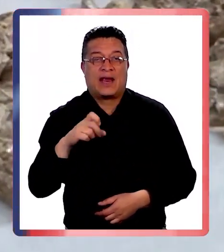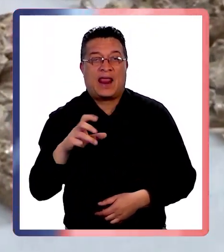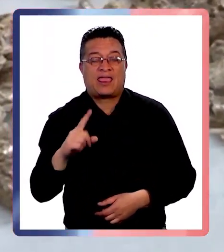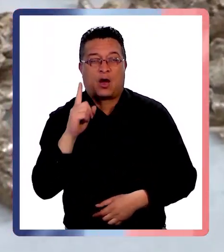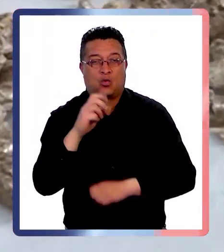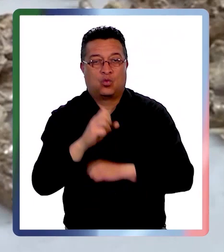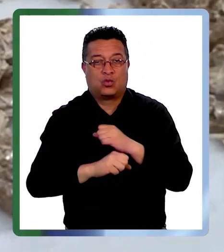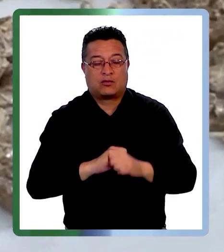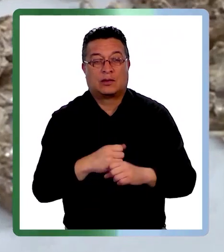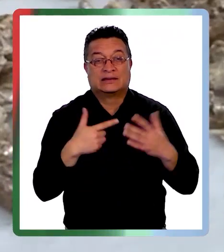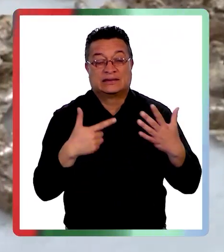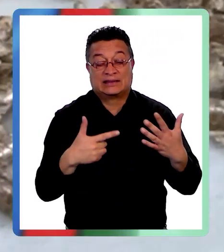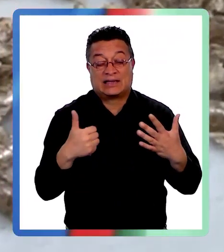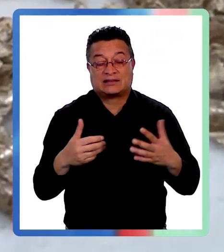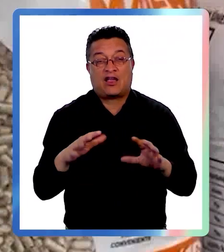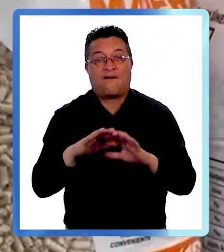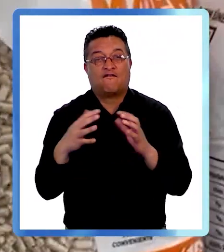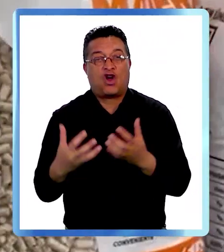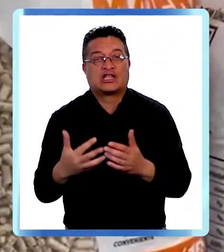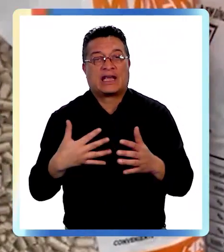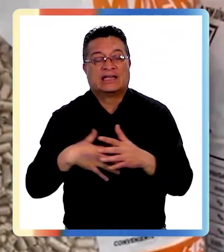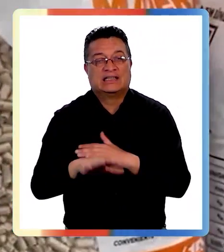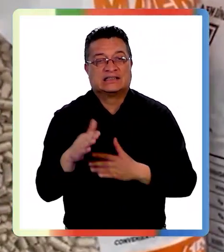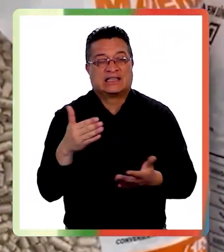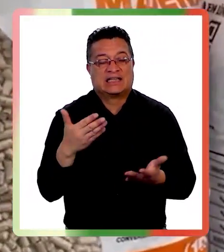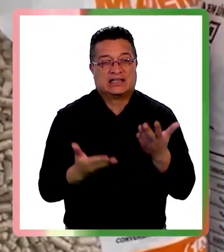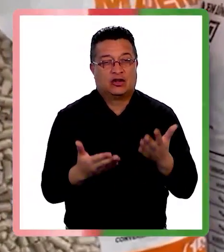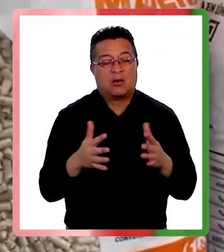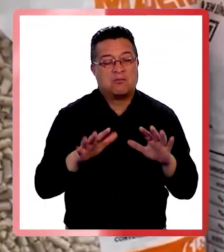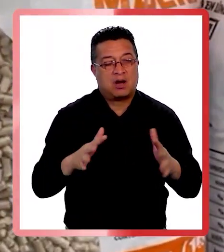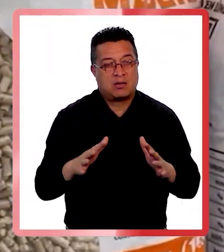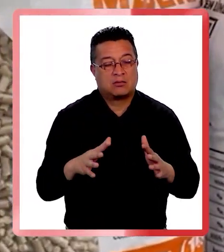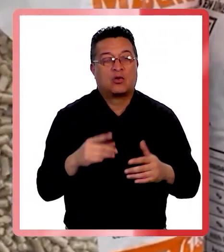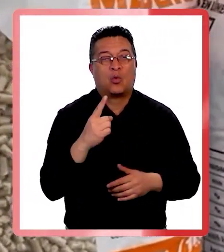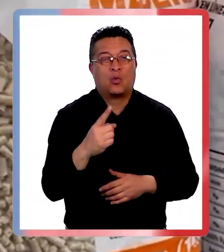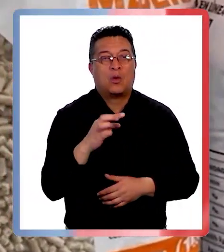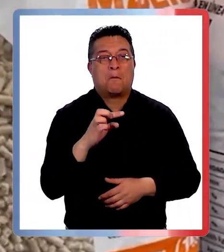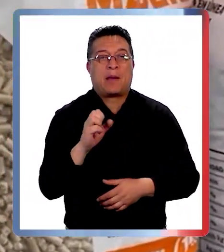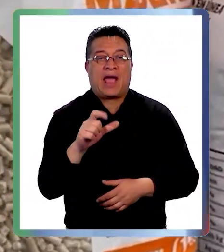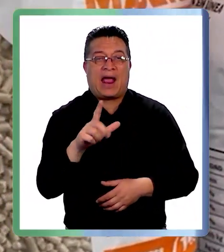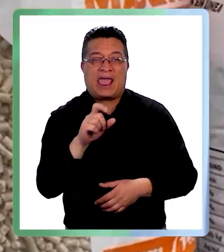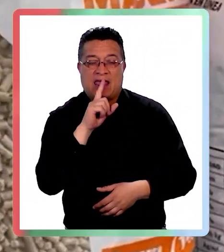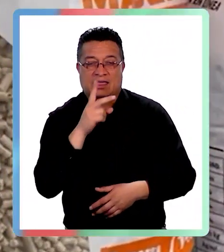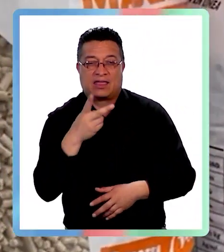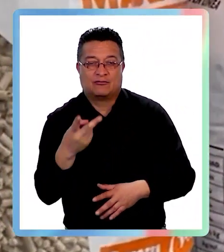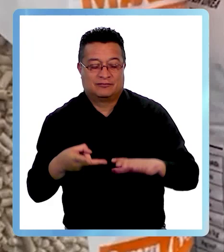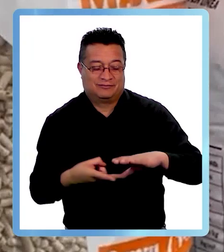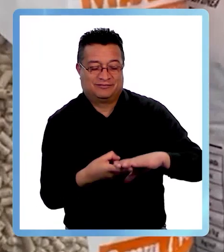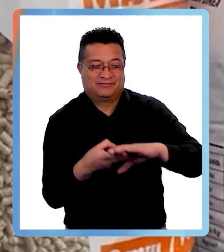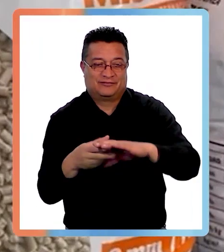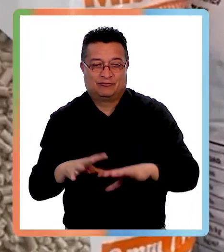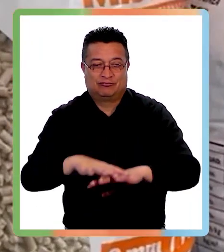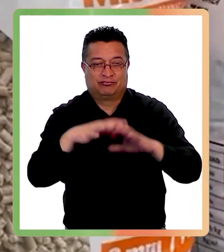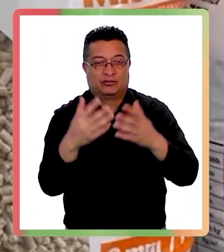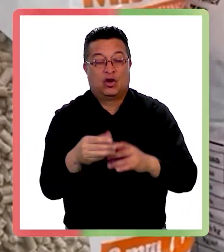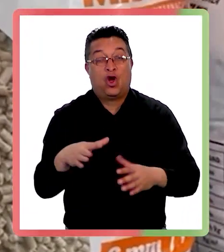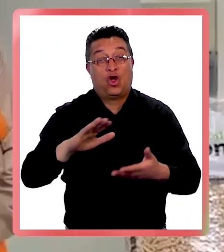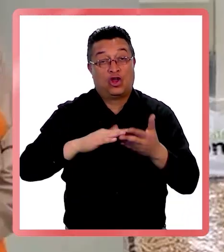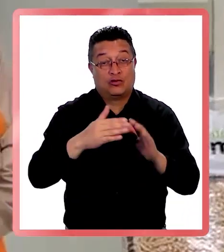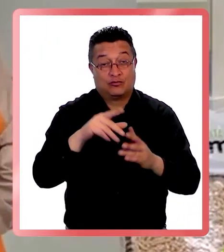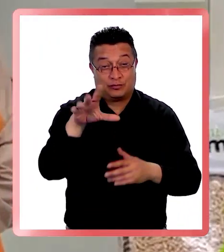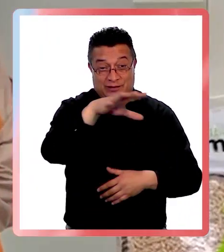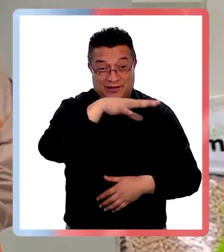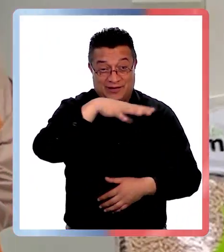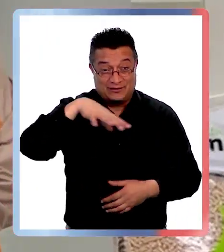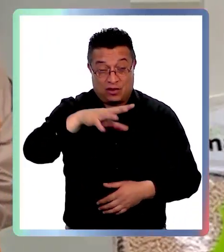decir 76 bolsas de 15 kilos aproximadamente un pallet por lo que se estima que la comunidad de Temuco y Padre de